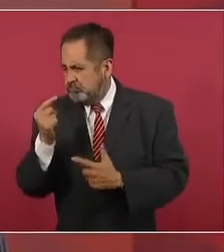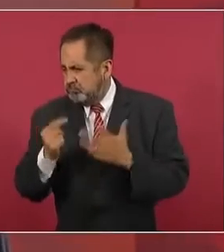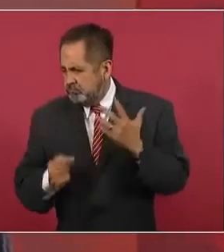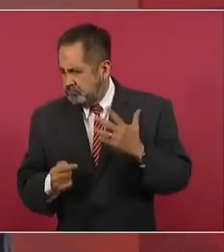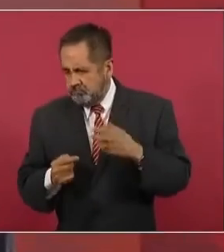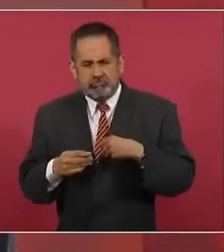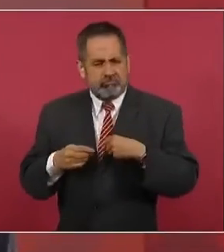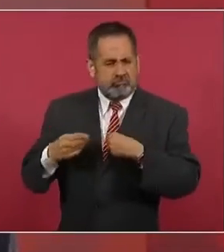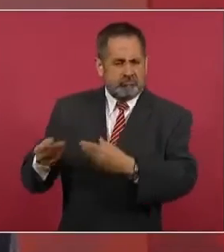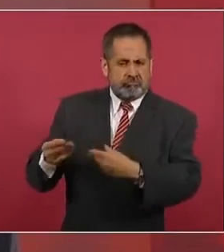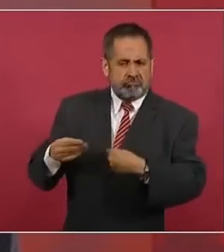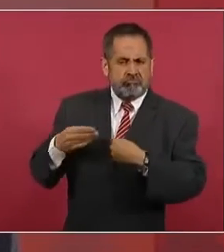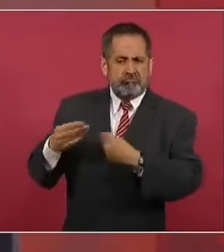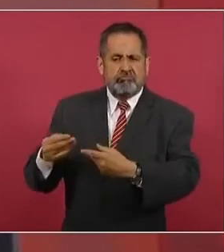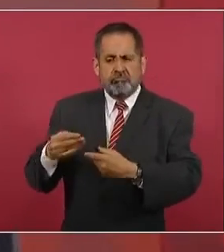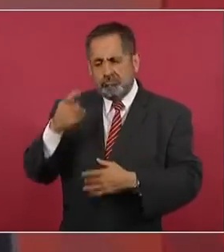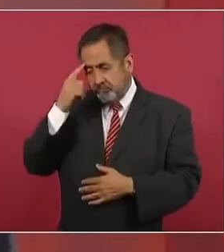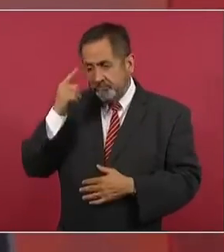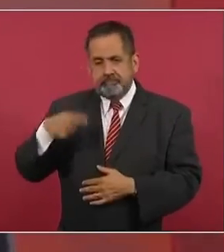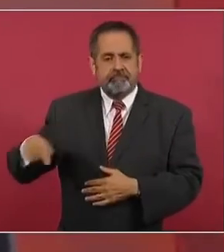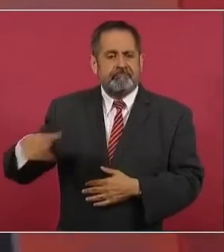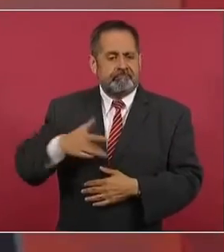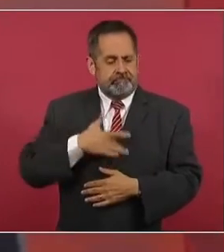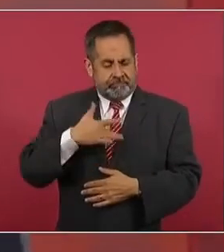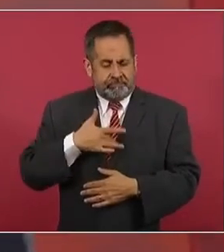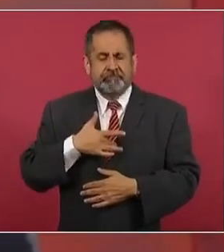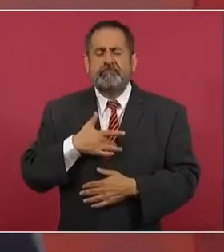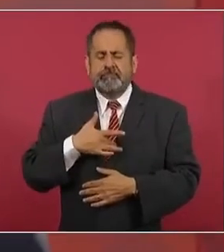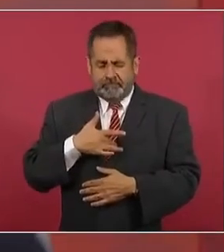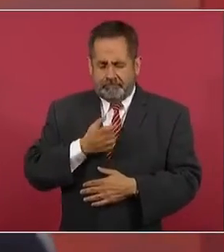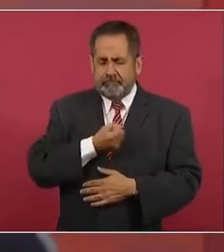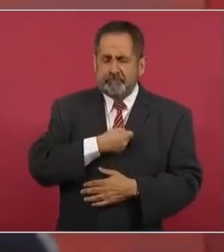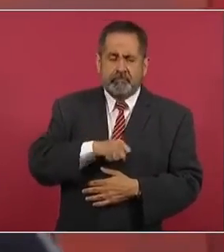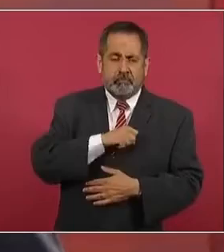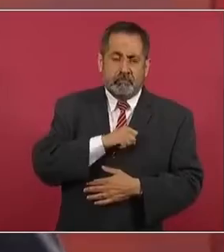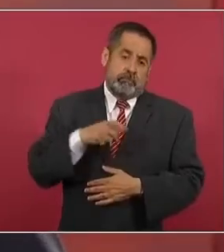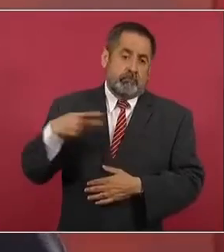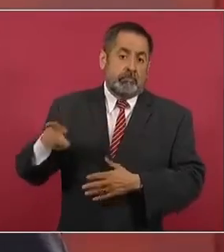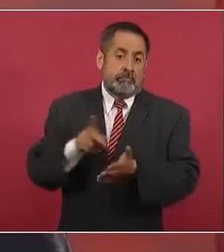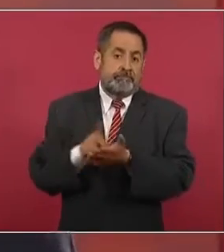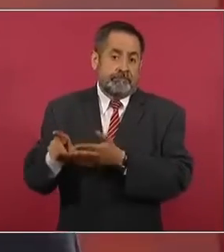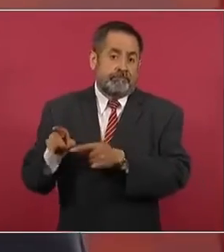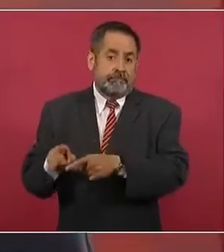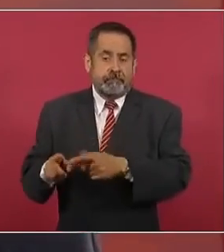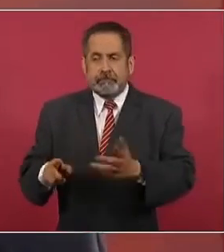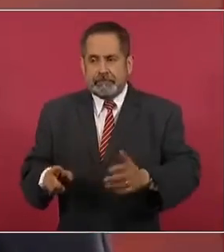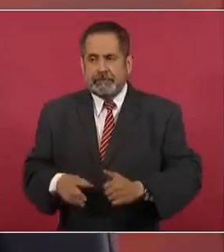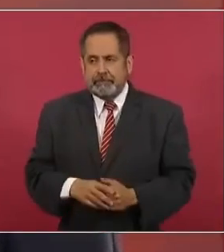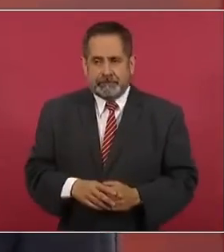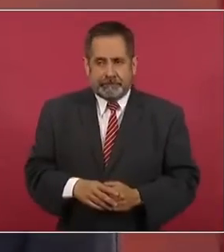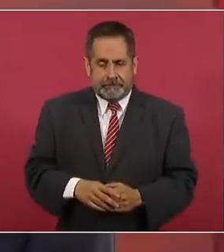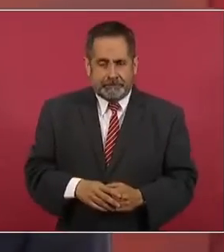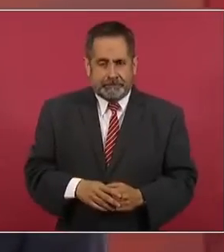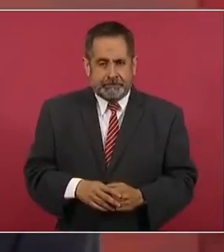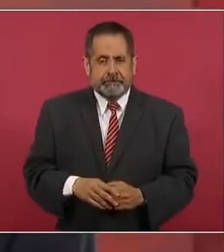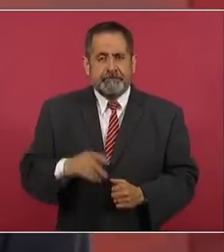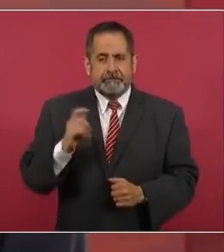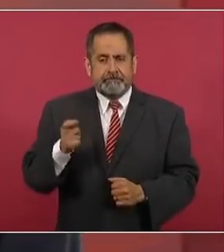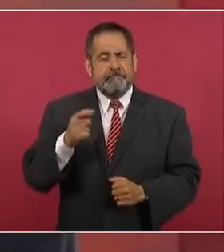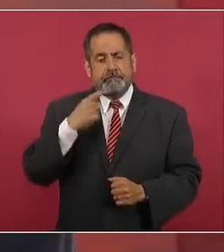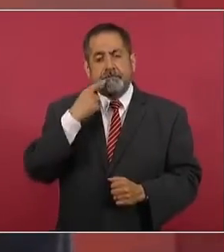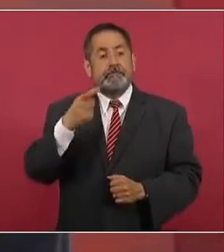otro sistema de salud, un sistema de salud, un sistema de salud para todos los